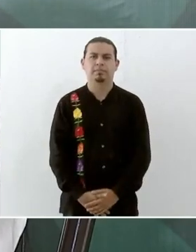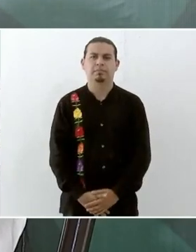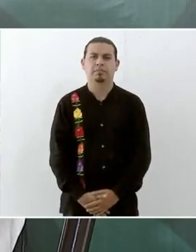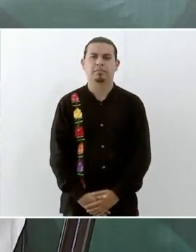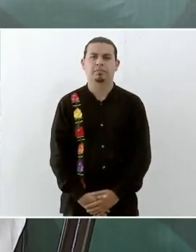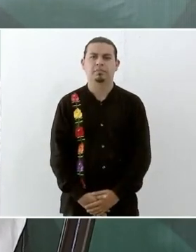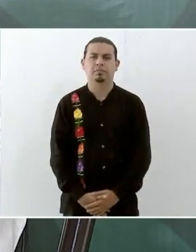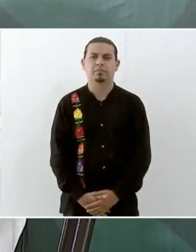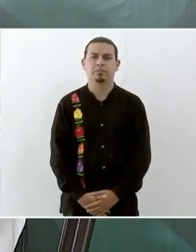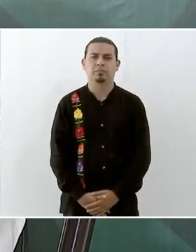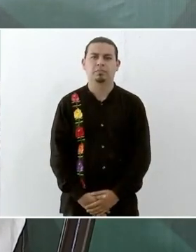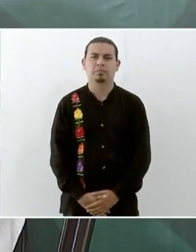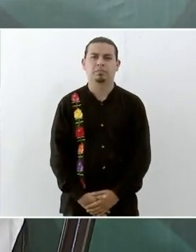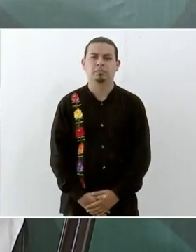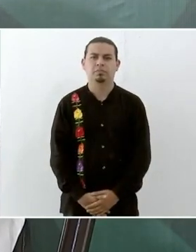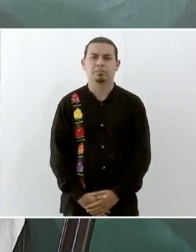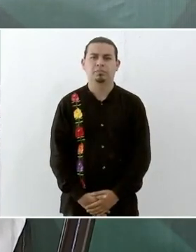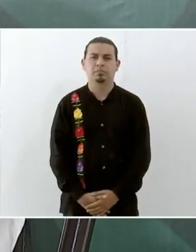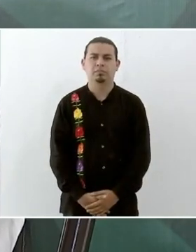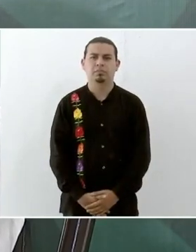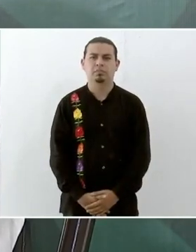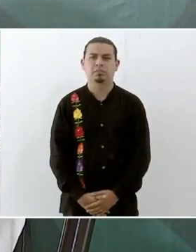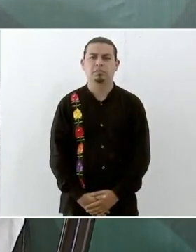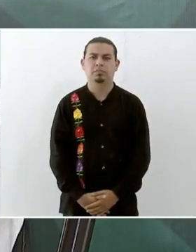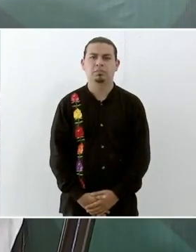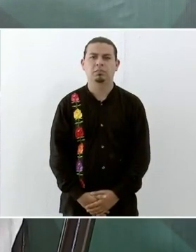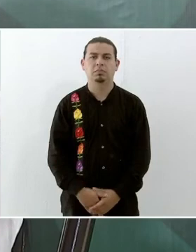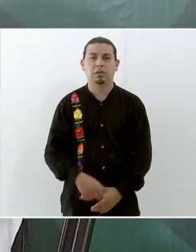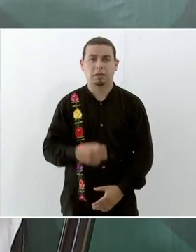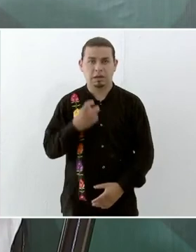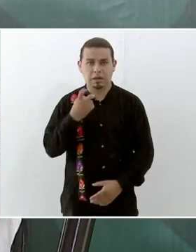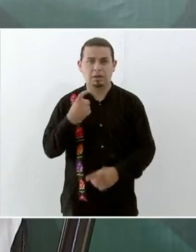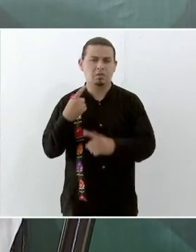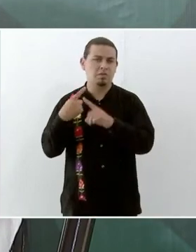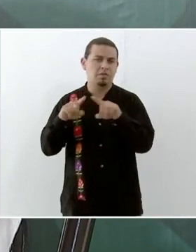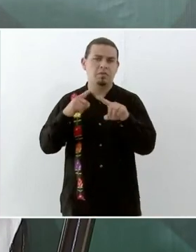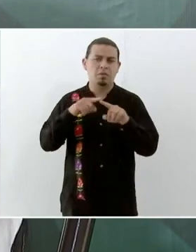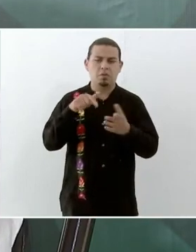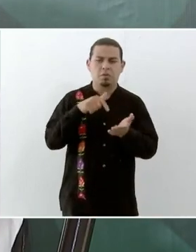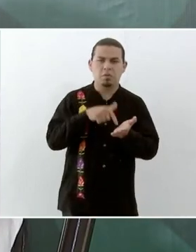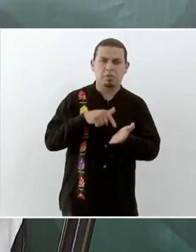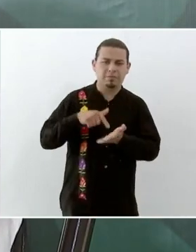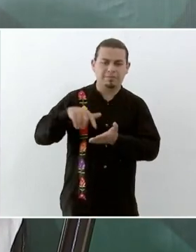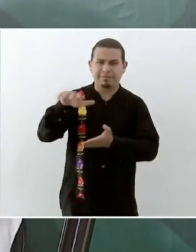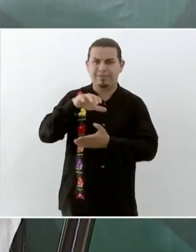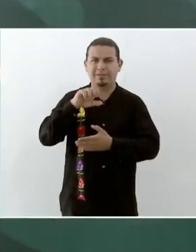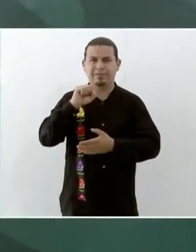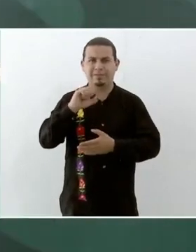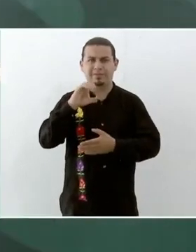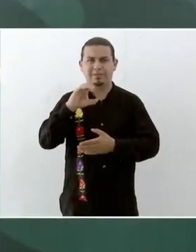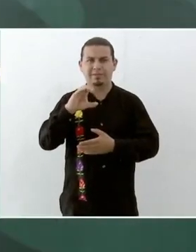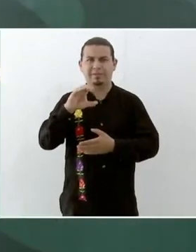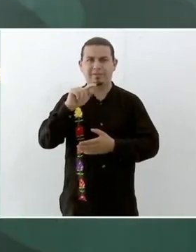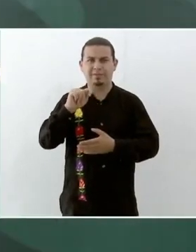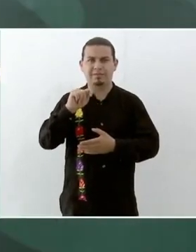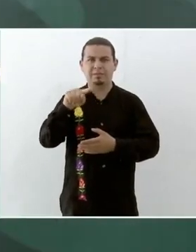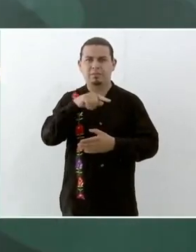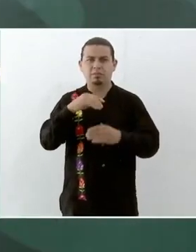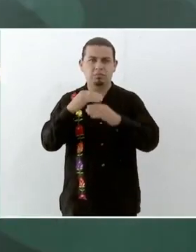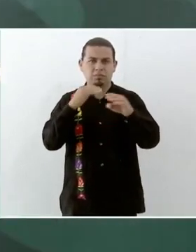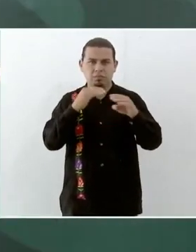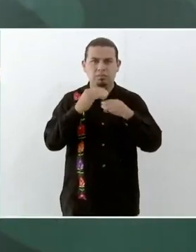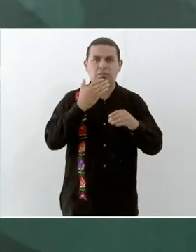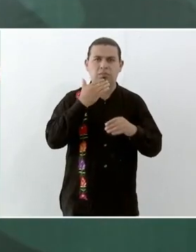trabajado también en el restablecimiento de los servicios públicos. La Secretaría de Comunicaciones y Transportes ha